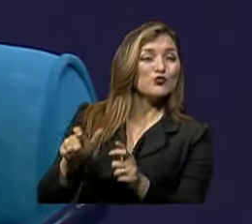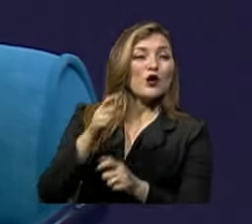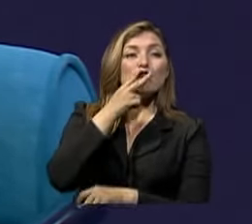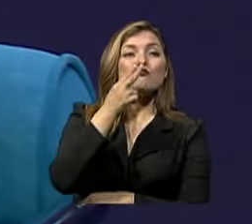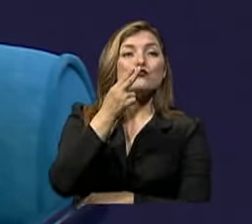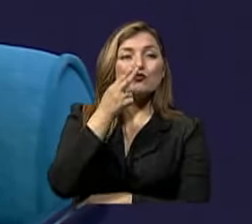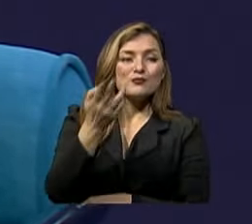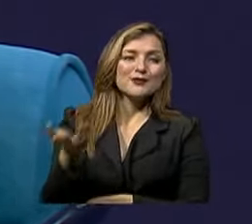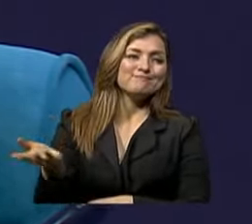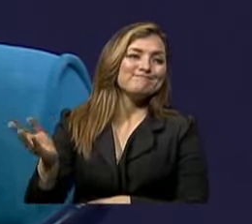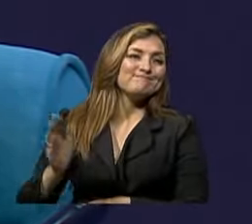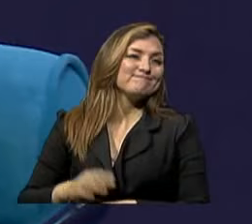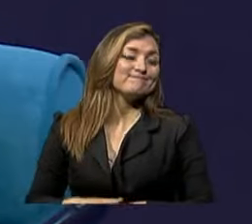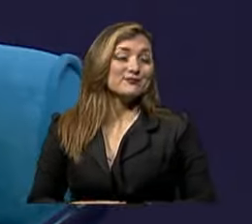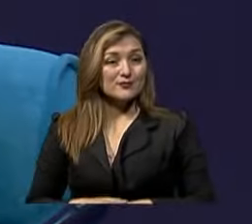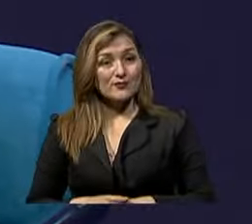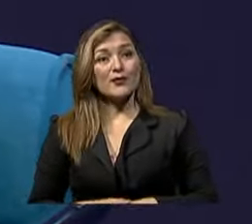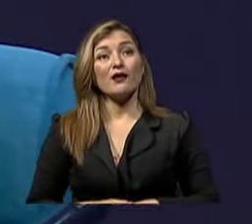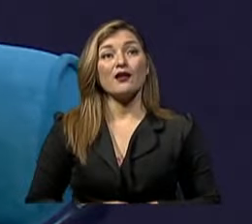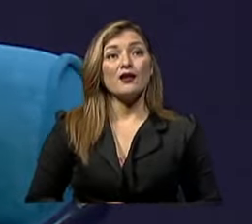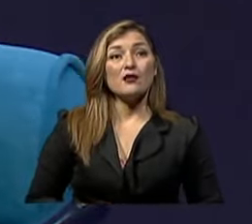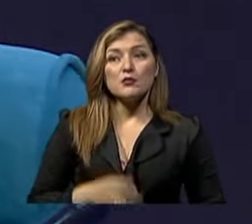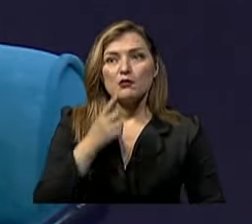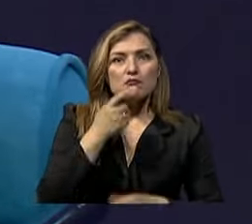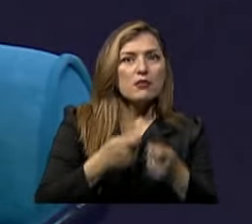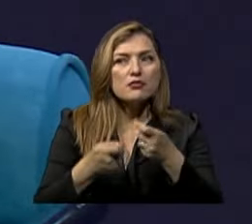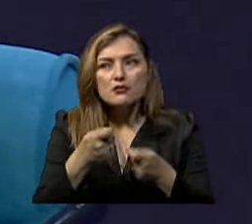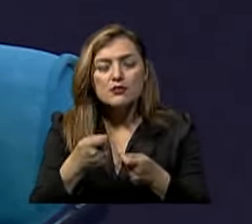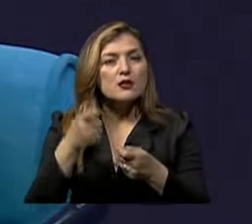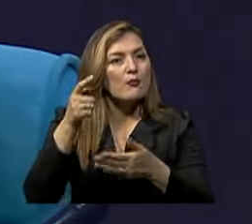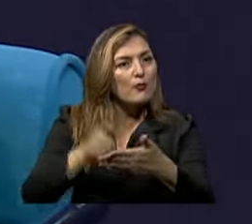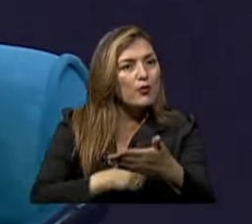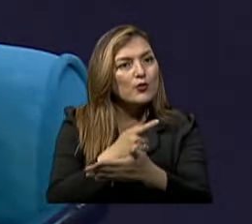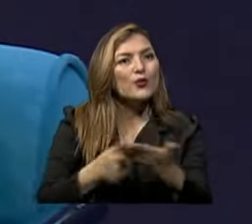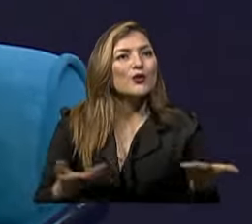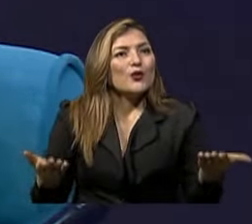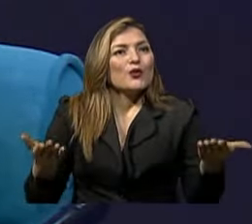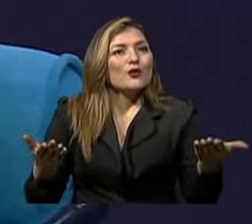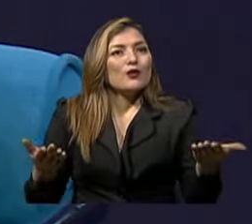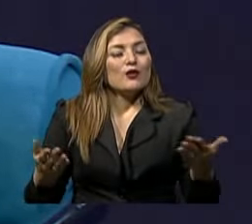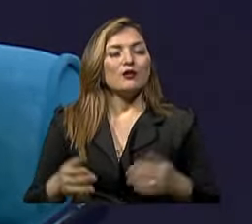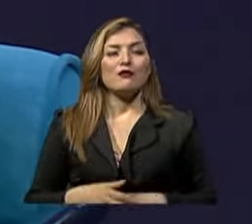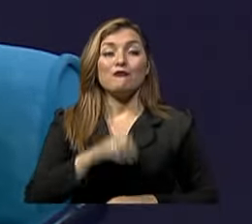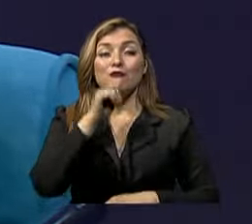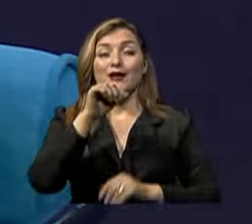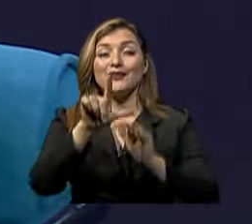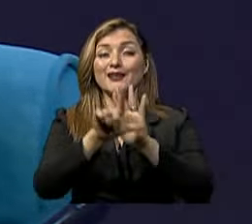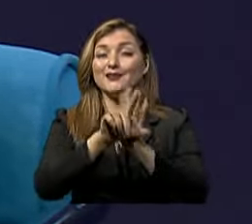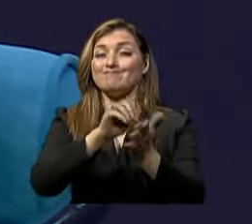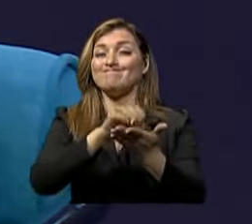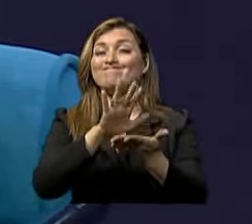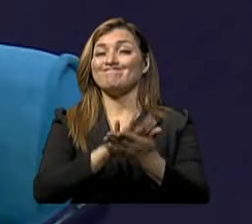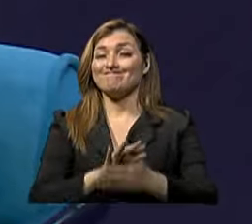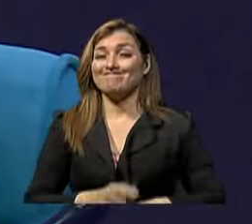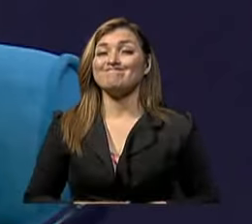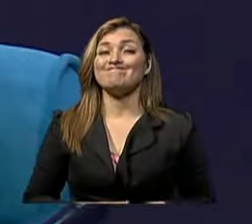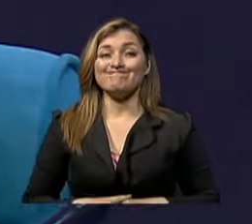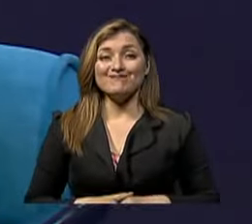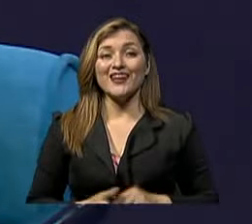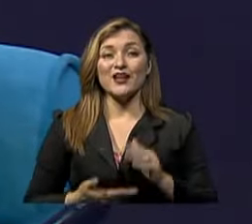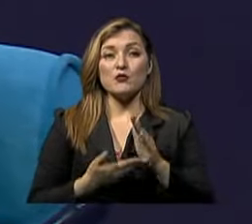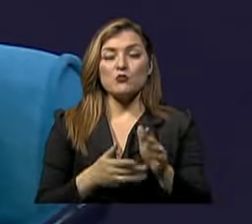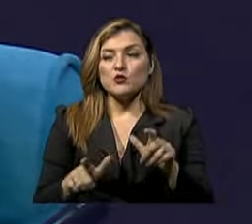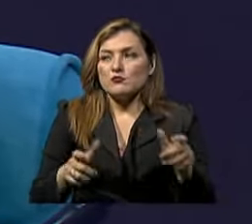fumado alguna vez Y uno dice Pero si es prohibida La venta A menores de edad Pero es que es la falta De regulación Son los charoleros Que están en las